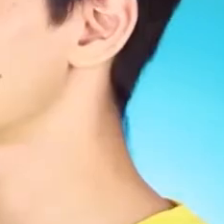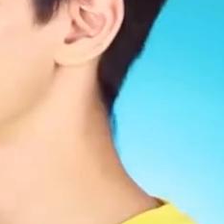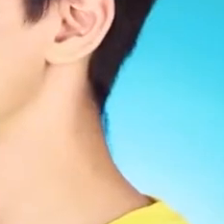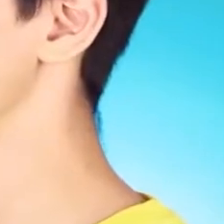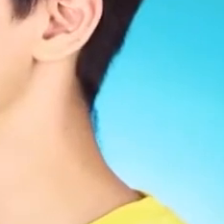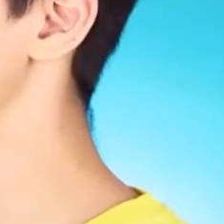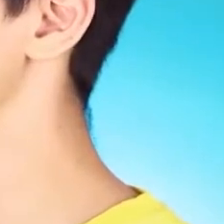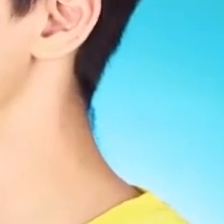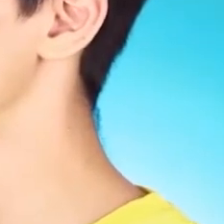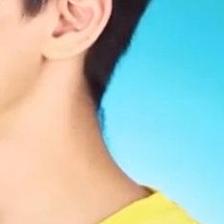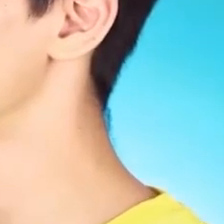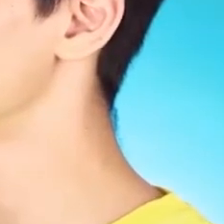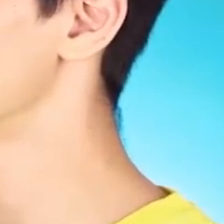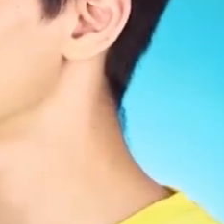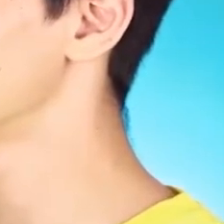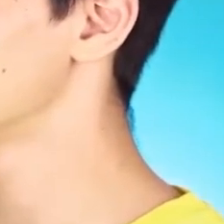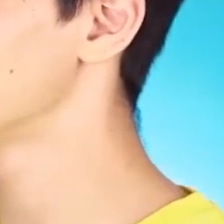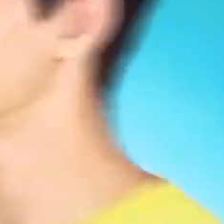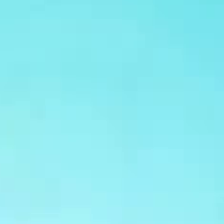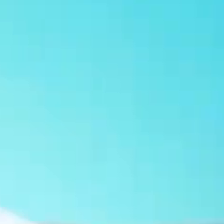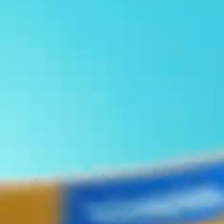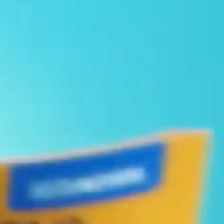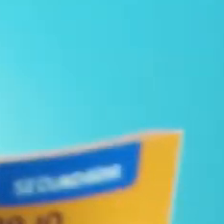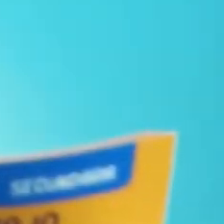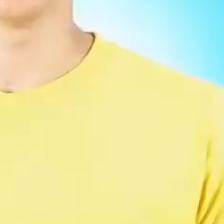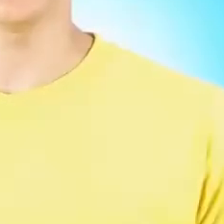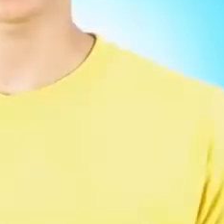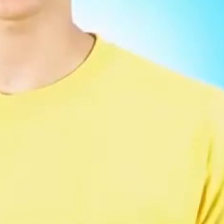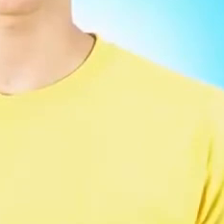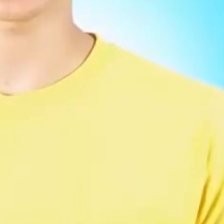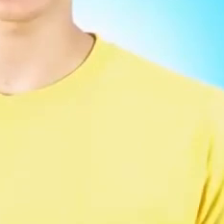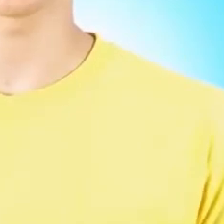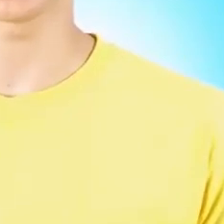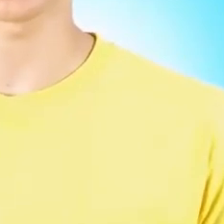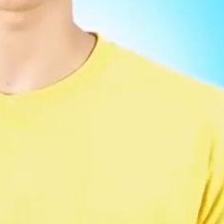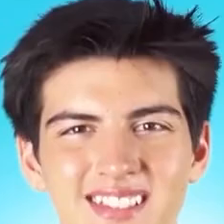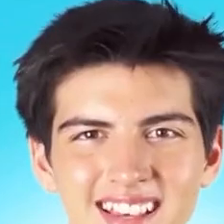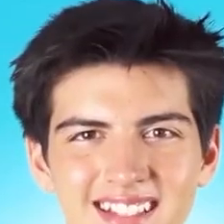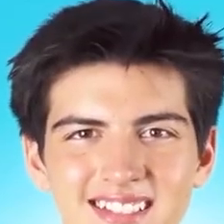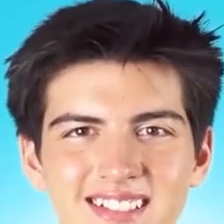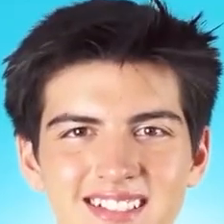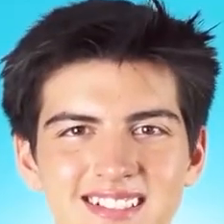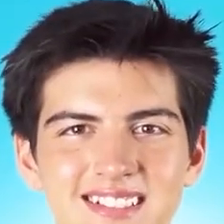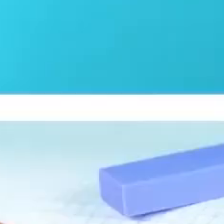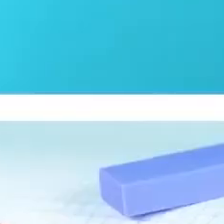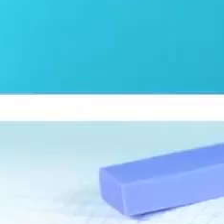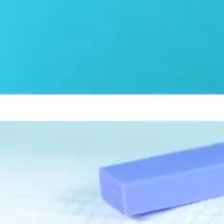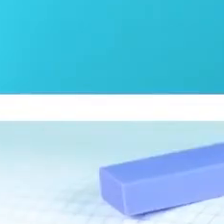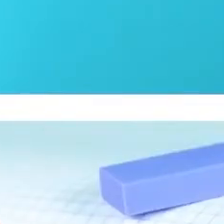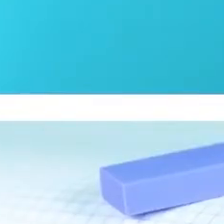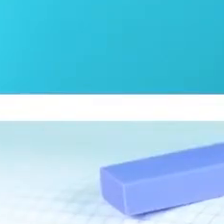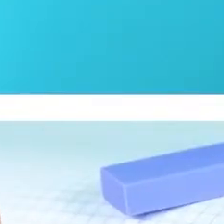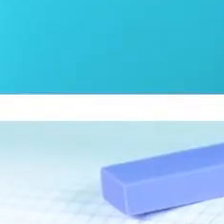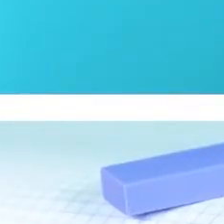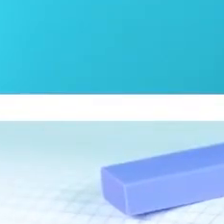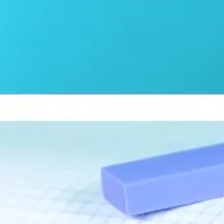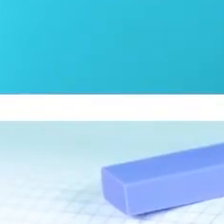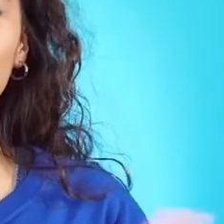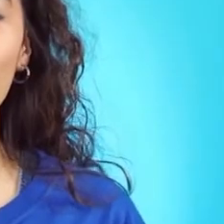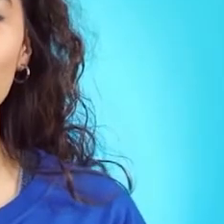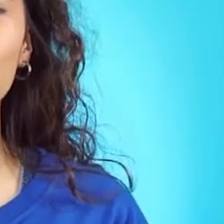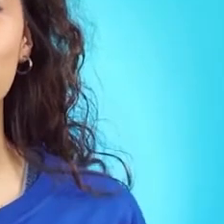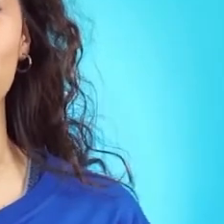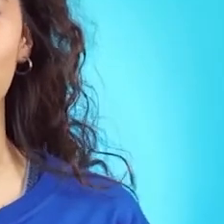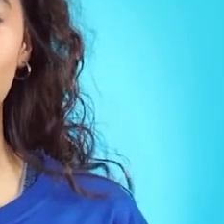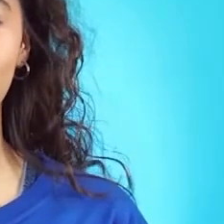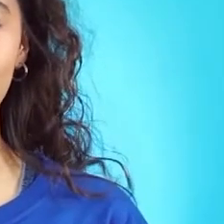Sí se puede y tenemos que estar listos para participar. Listos para que escuchen nuestras ideas. Listos para que la escuela aproveche